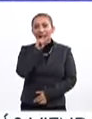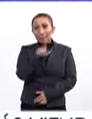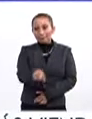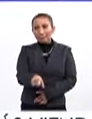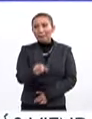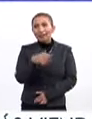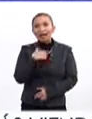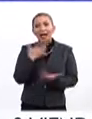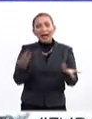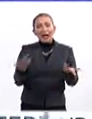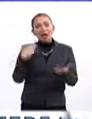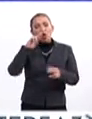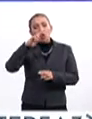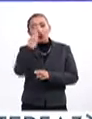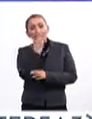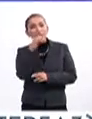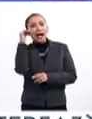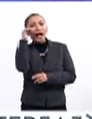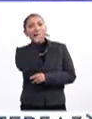gratuitas,